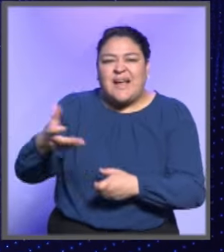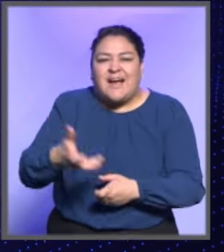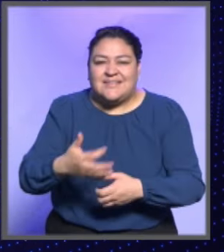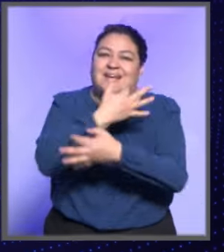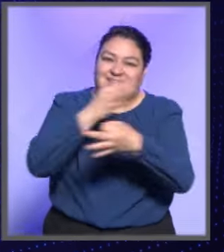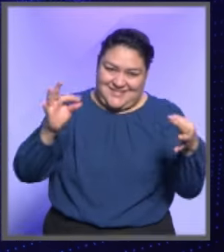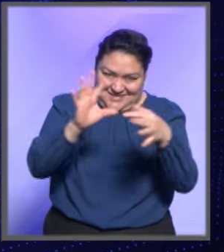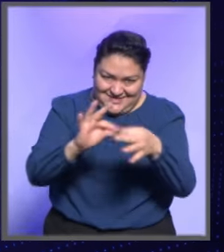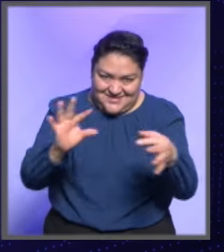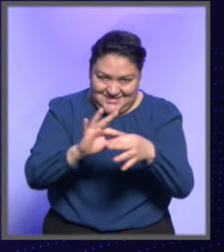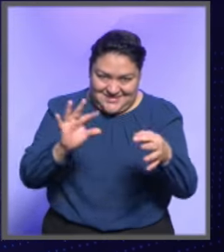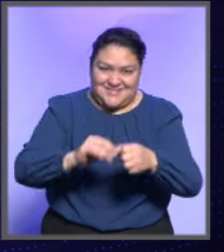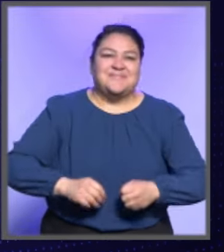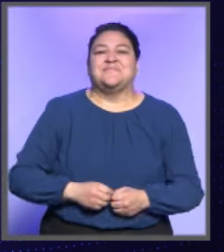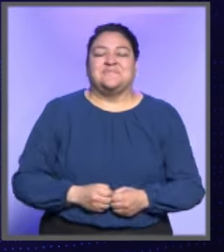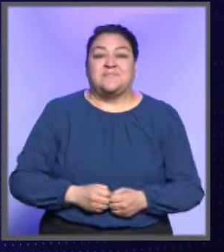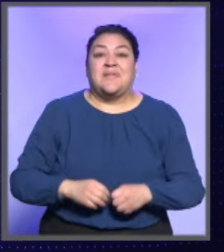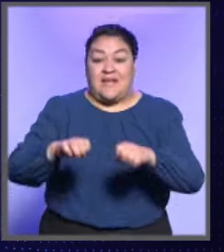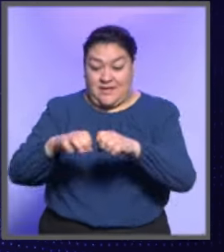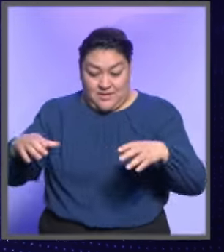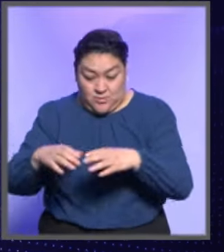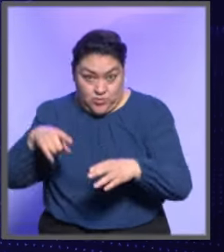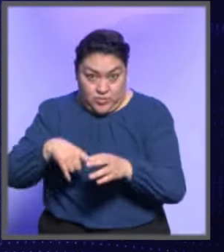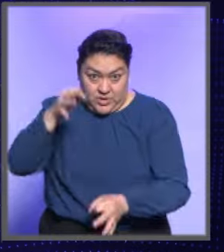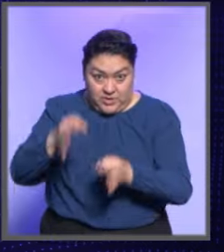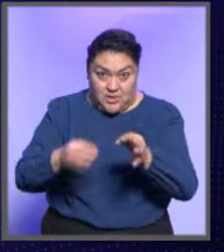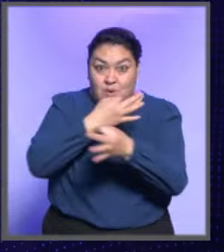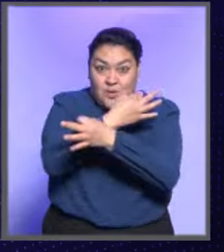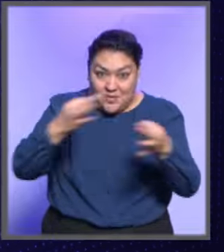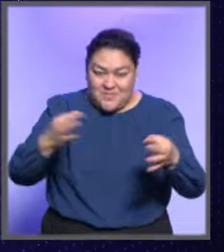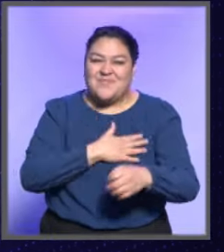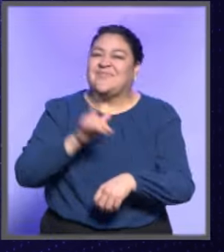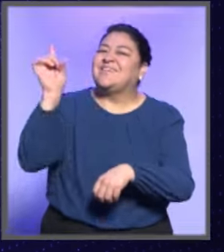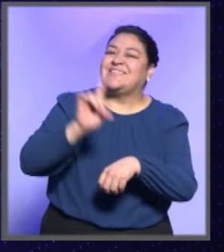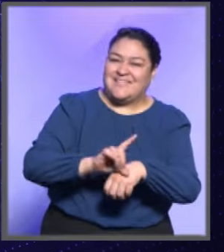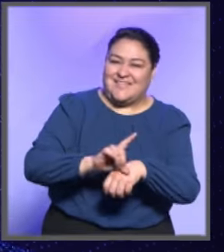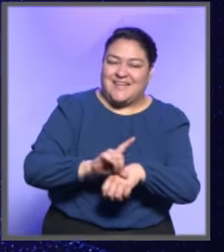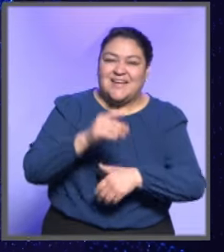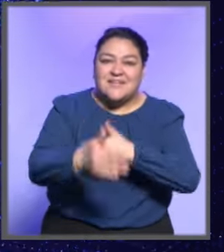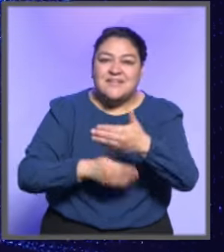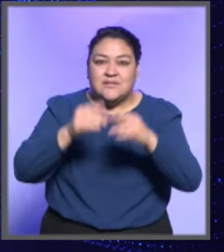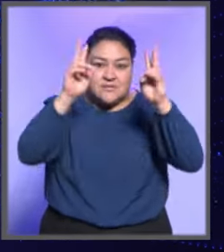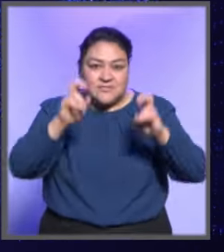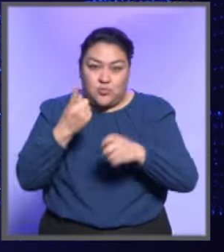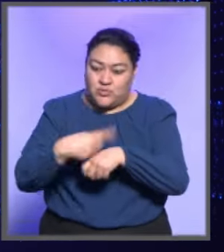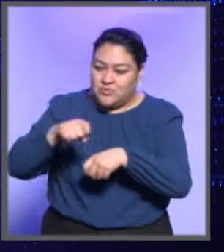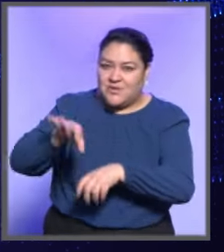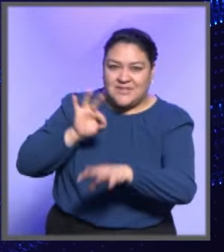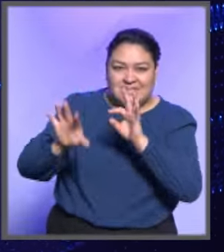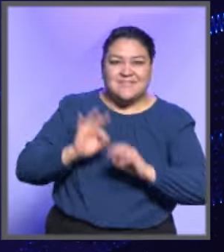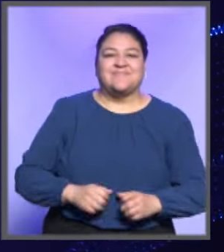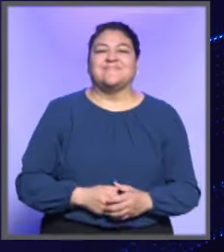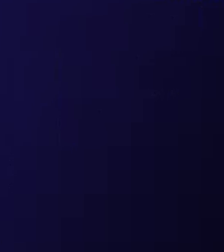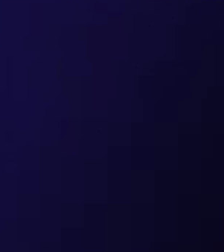Electoral del Poder Judicial de la Federación. El equipo de Tu Tribunal Informa les desea un buen día y a continuación el